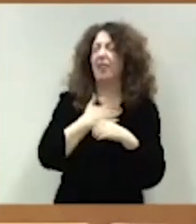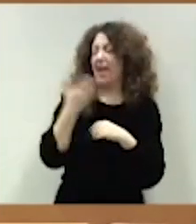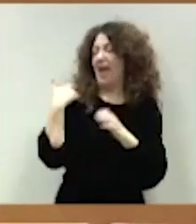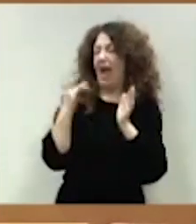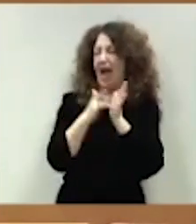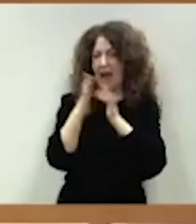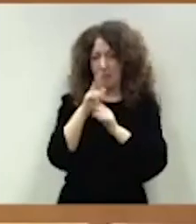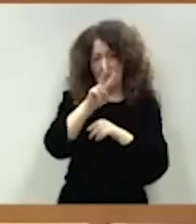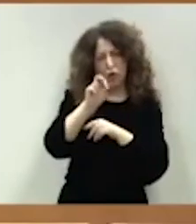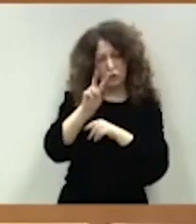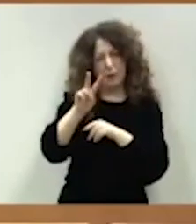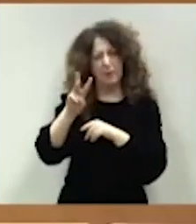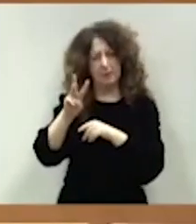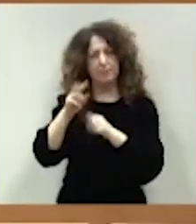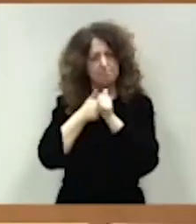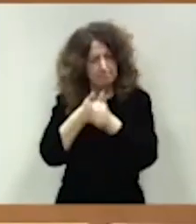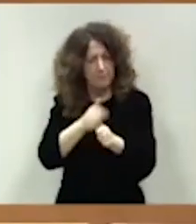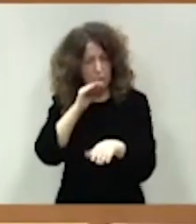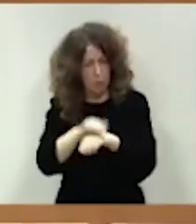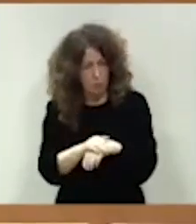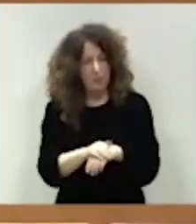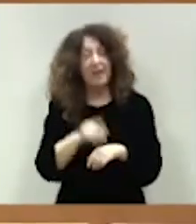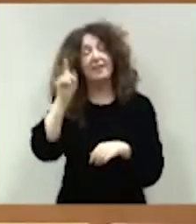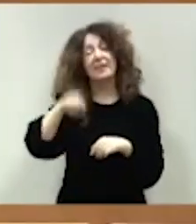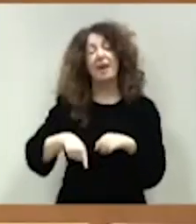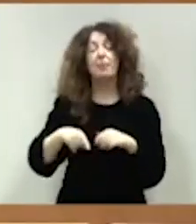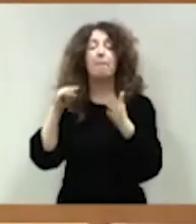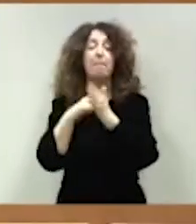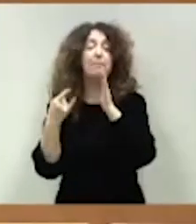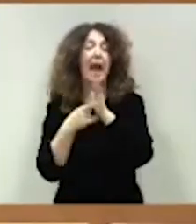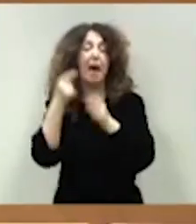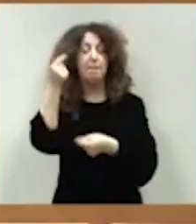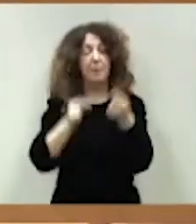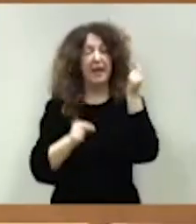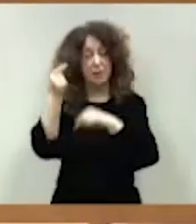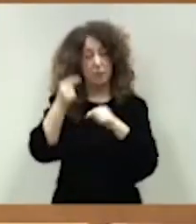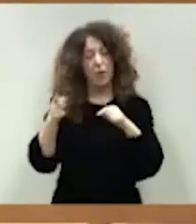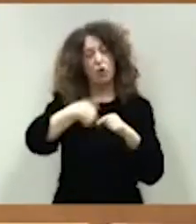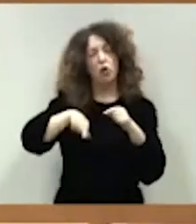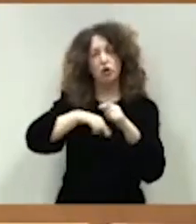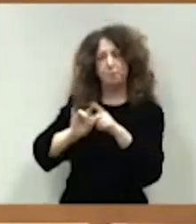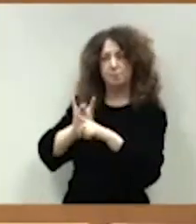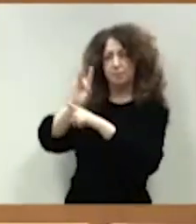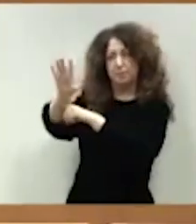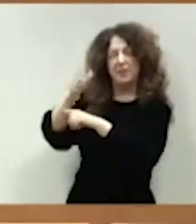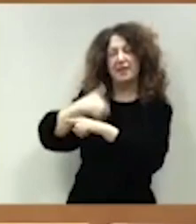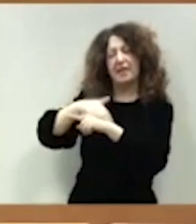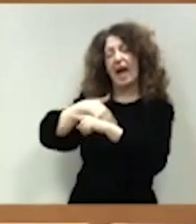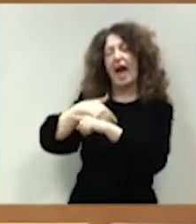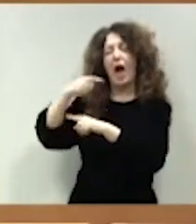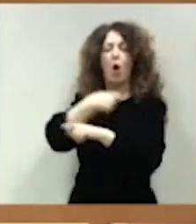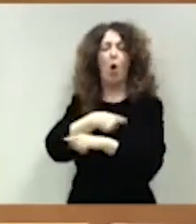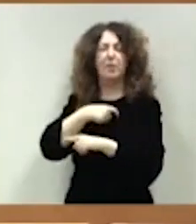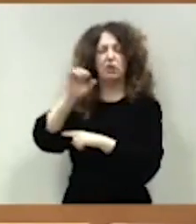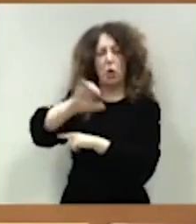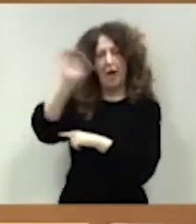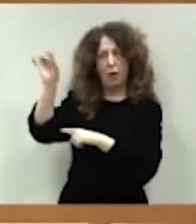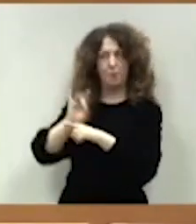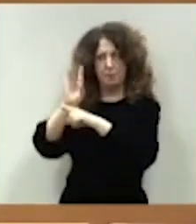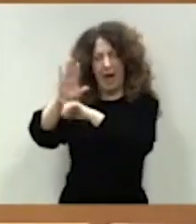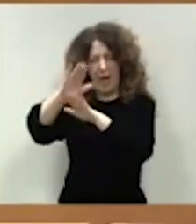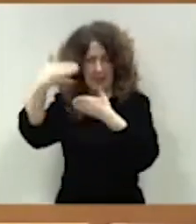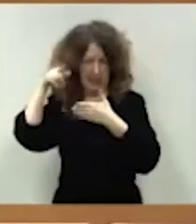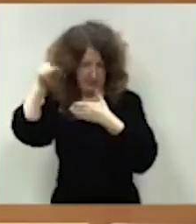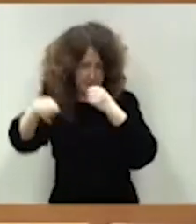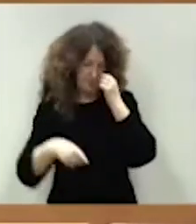coherente también con el Plan Presupuestario que se remitió a la Comisión Europea el pasado octubre. Este objetivo,